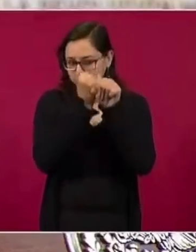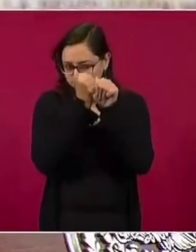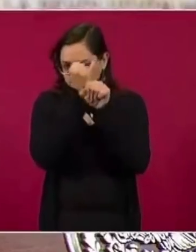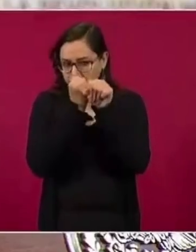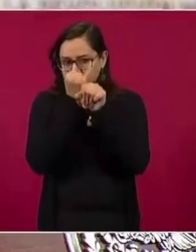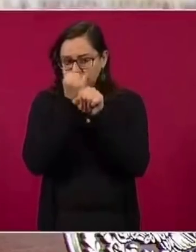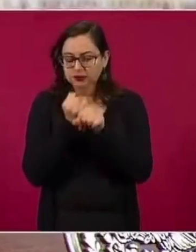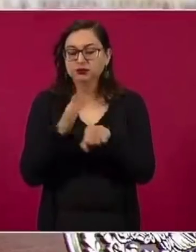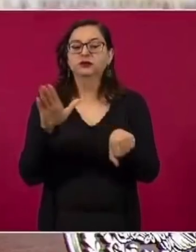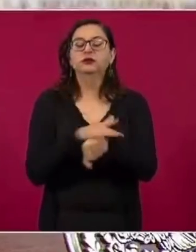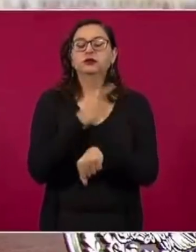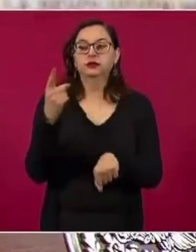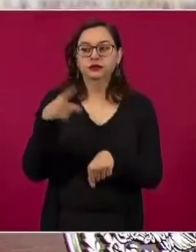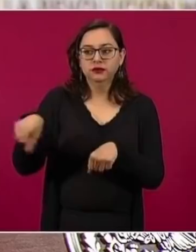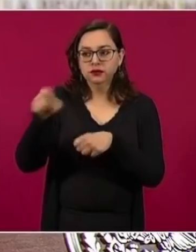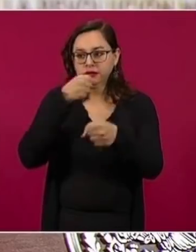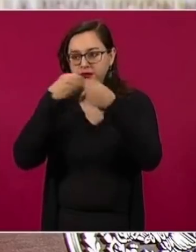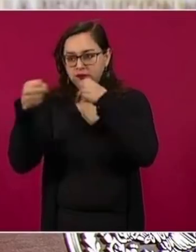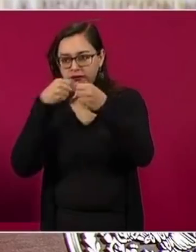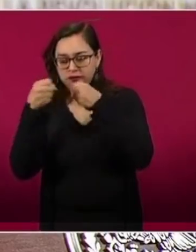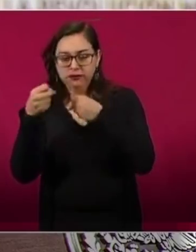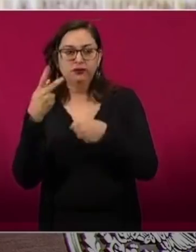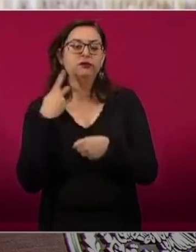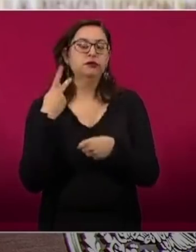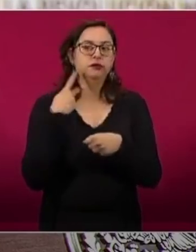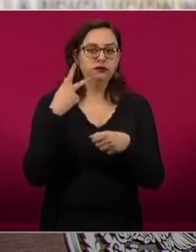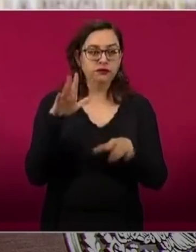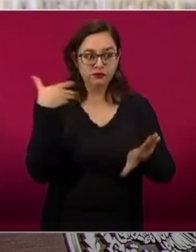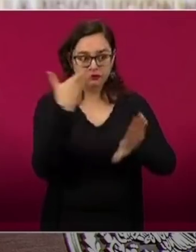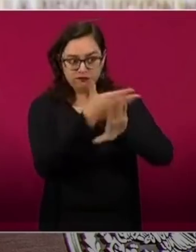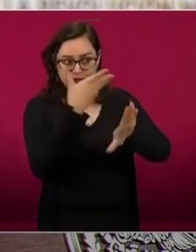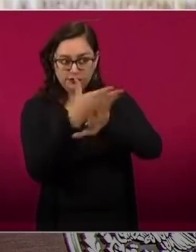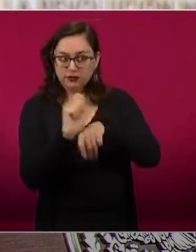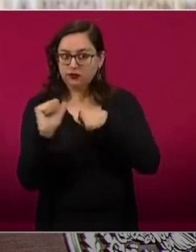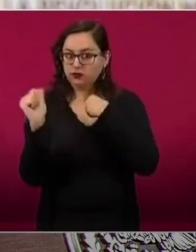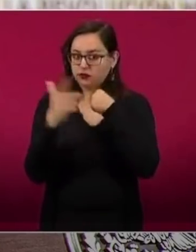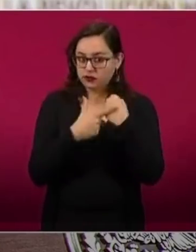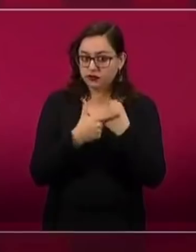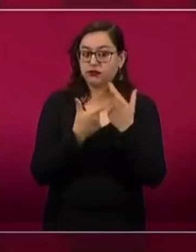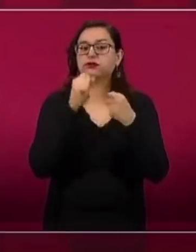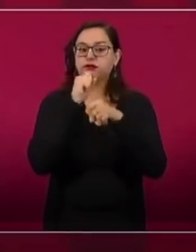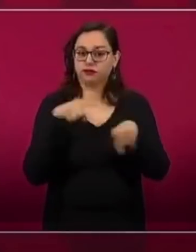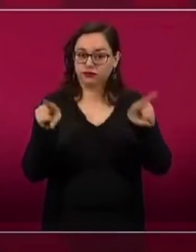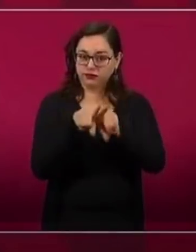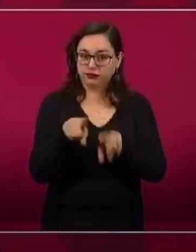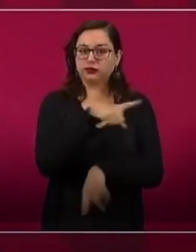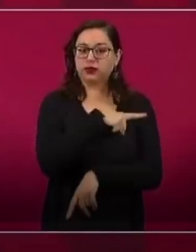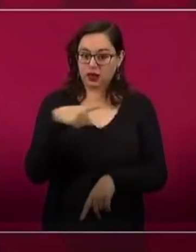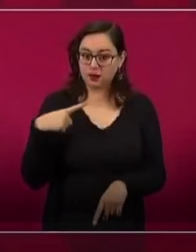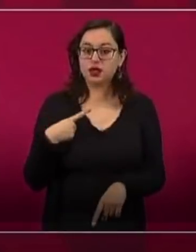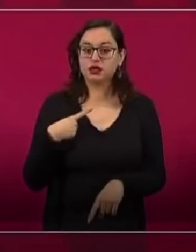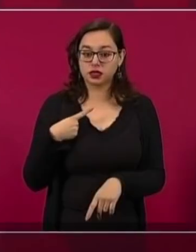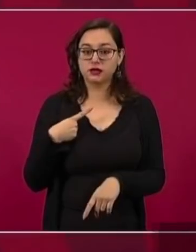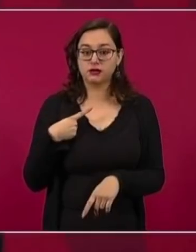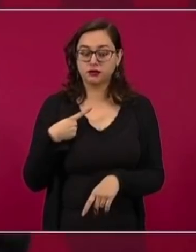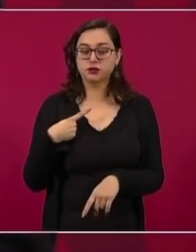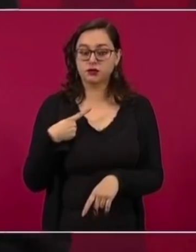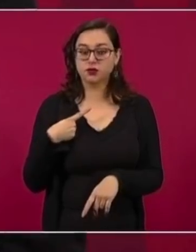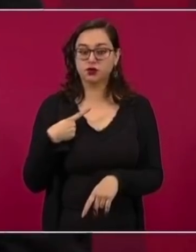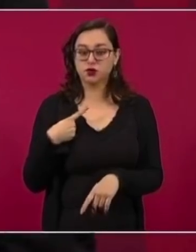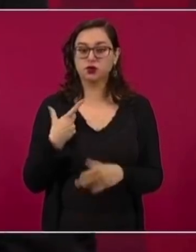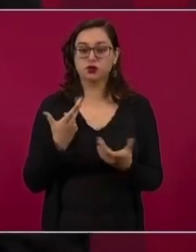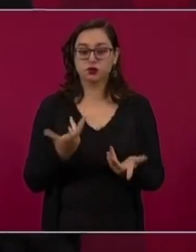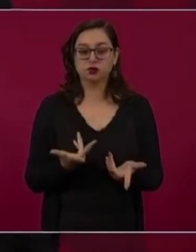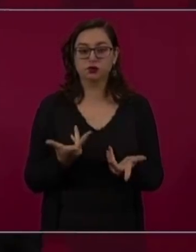diferencias y siempre se busca perjudicar a